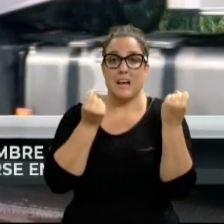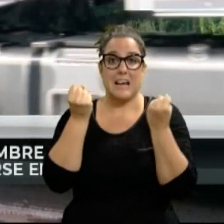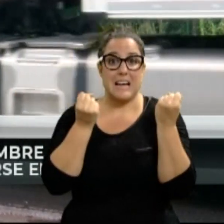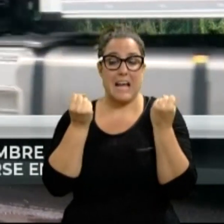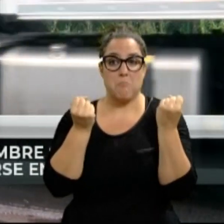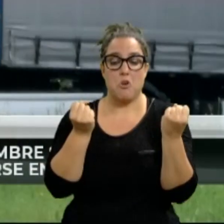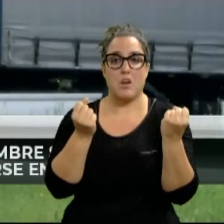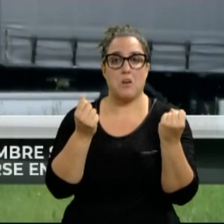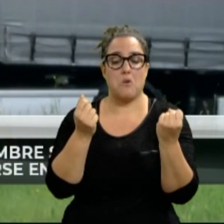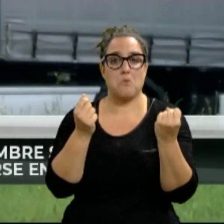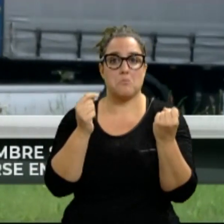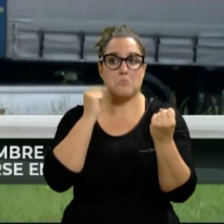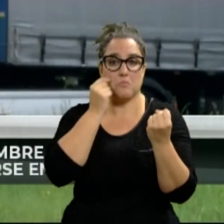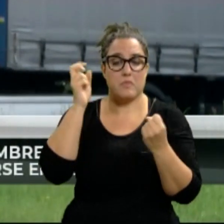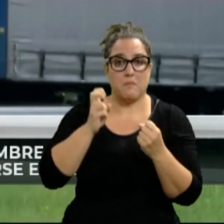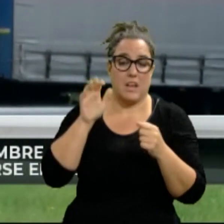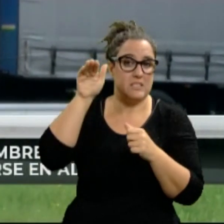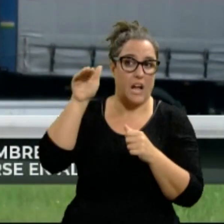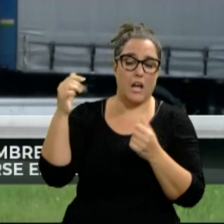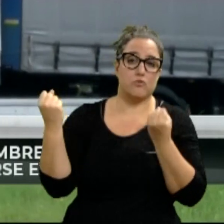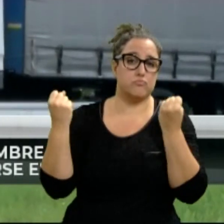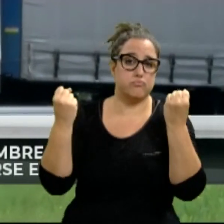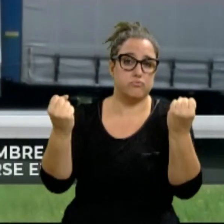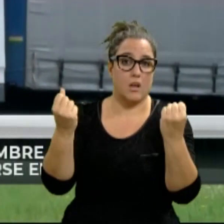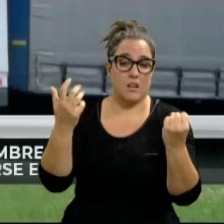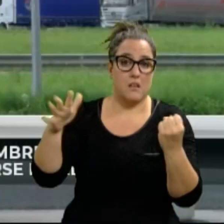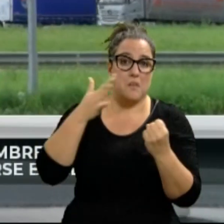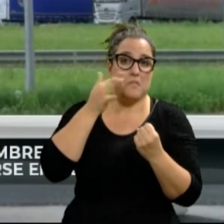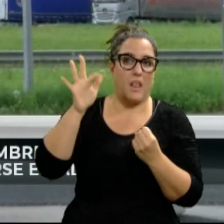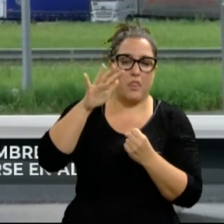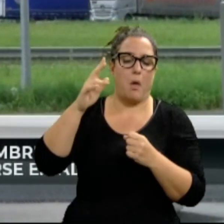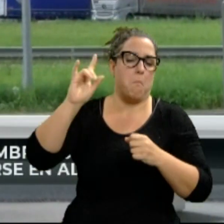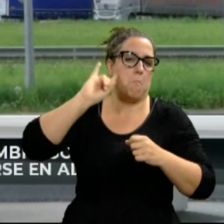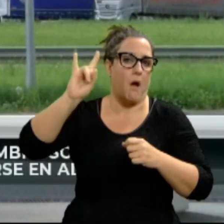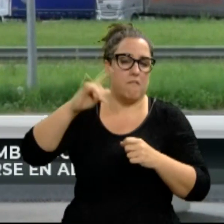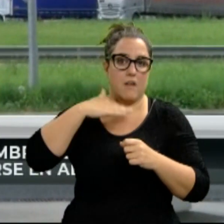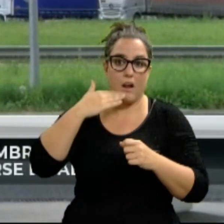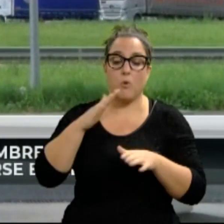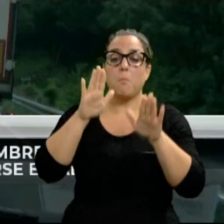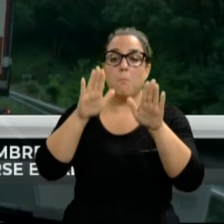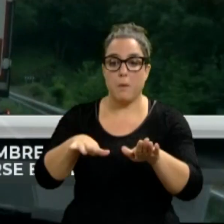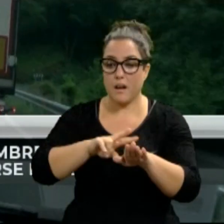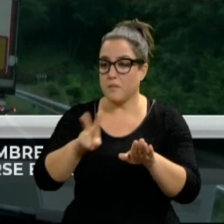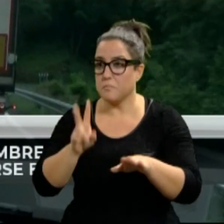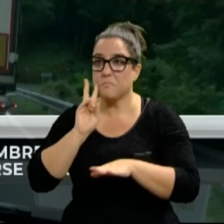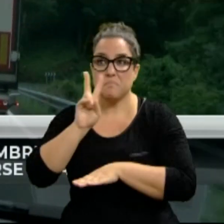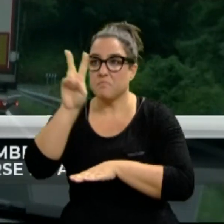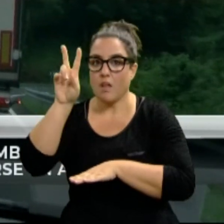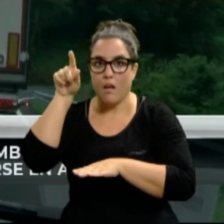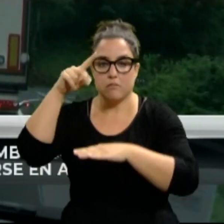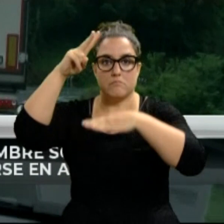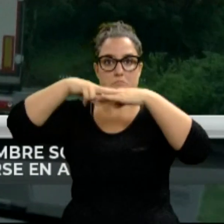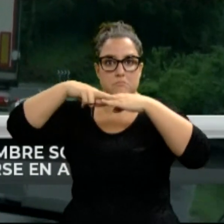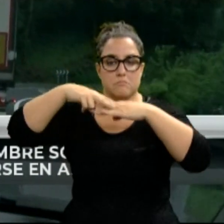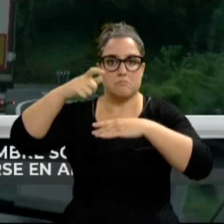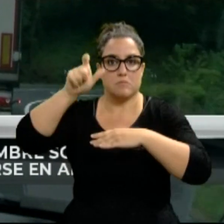extranjero había escuchado un fuerte golpe cuando circulaba por suelo francés. Al detenerse en la estación de servicio hallaba el cuerpo sin vida del hombre sobre